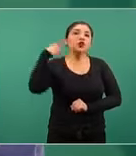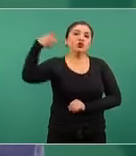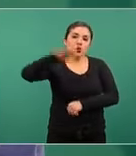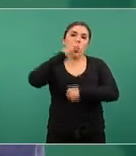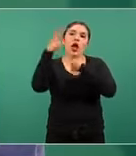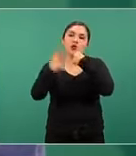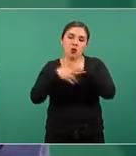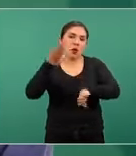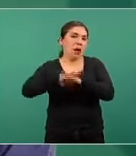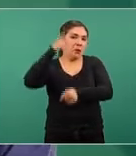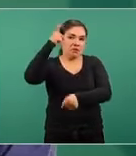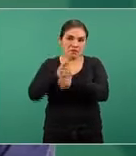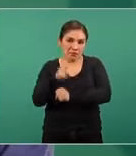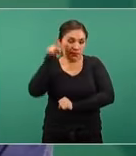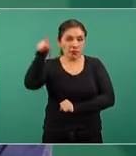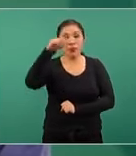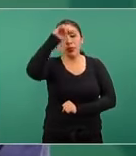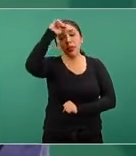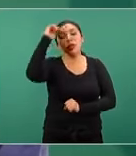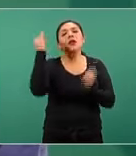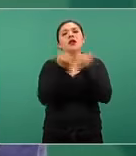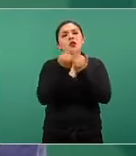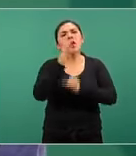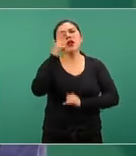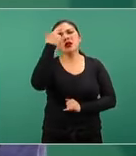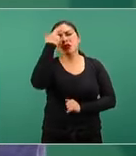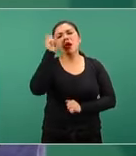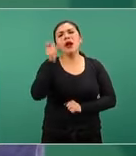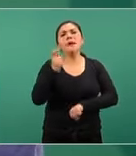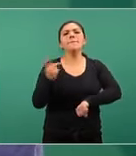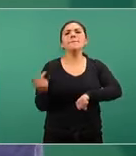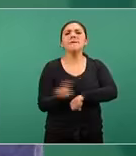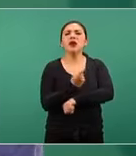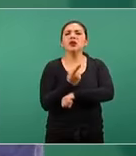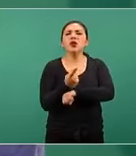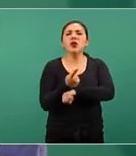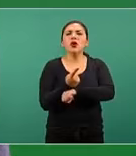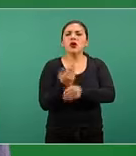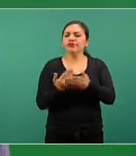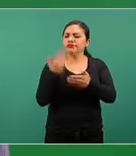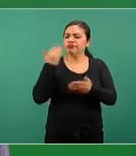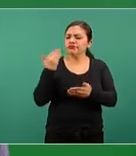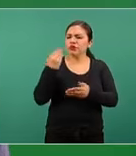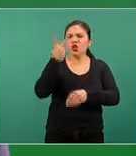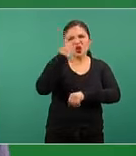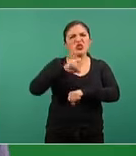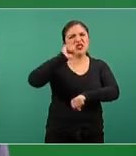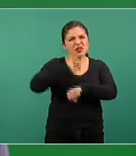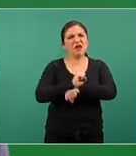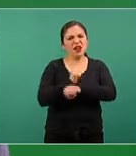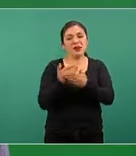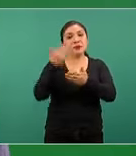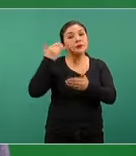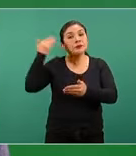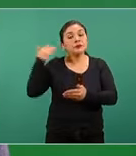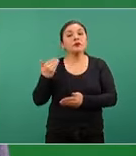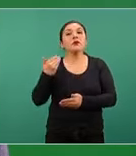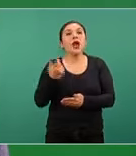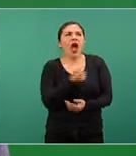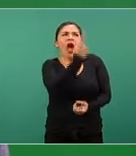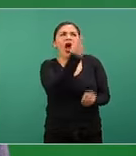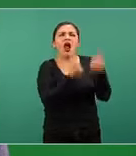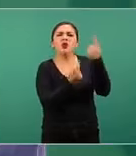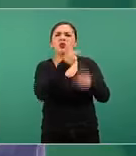europea recordábamos también lo que ocurrió en la semana hace un par de semanas cuando algunos